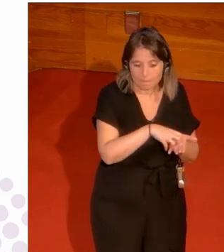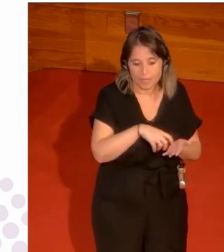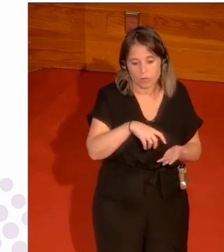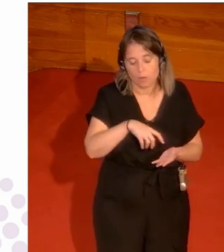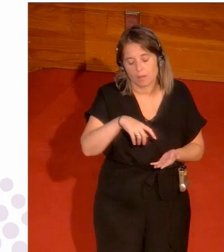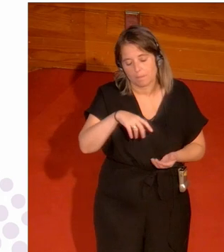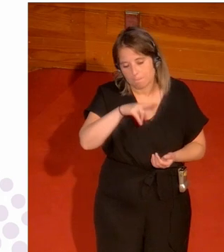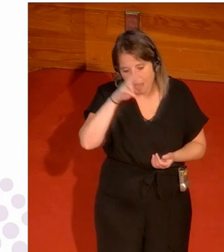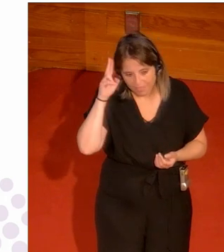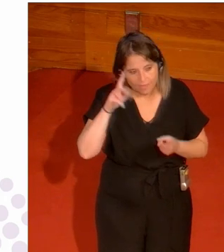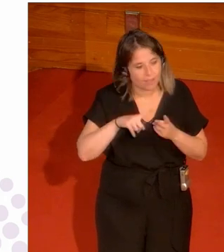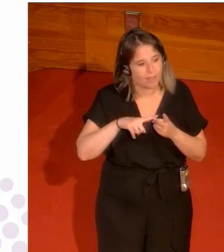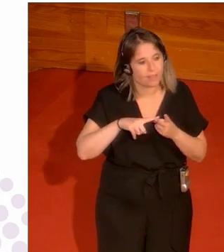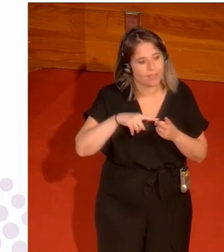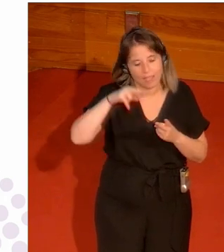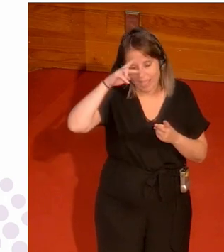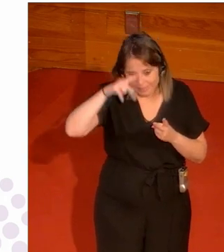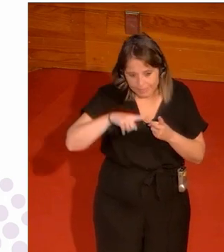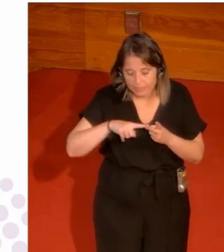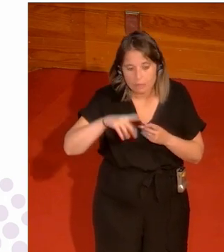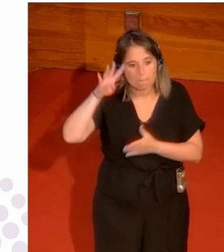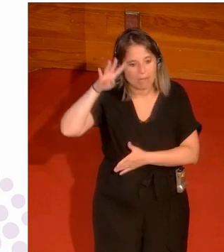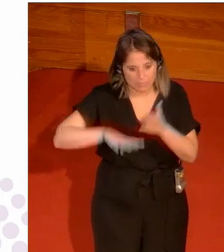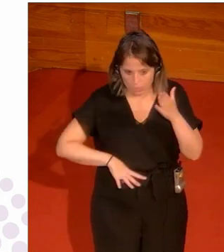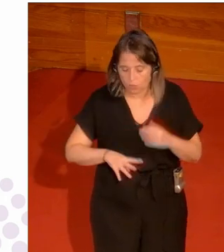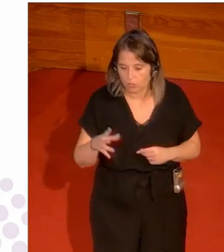la Real Sociedad el Barcelona podrían